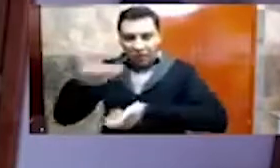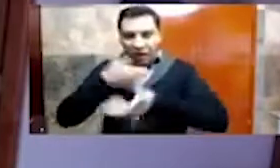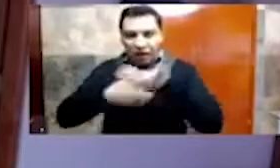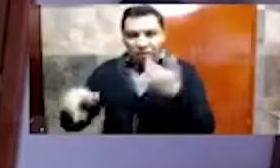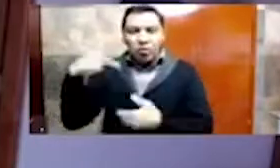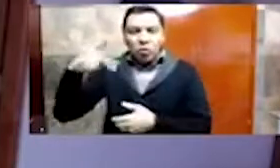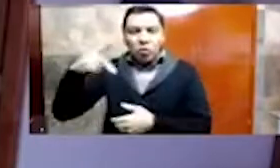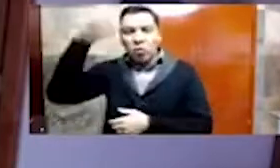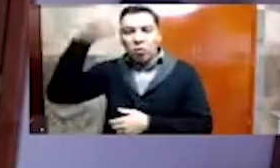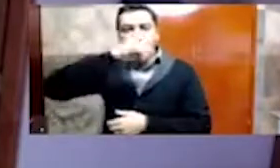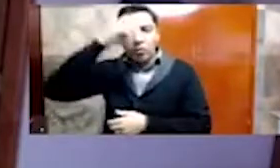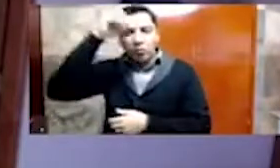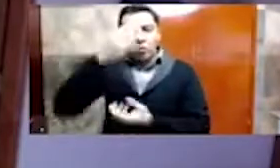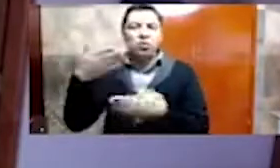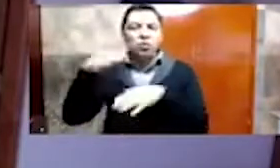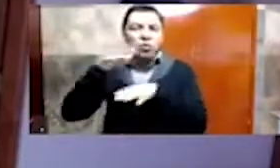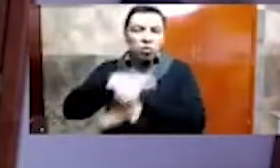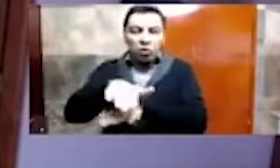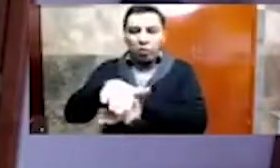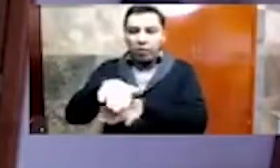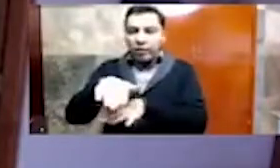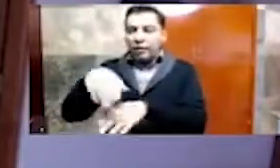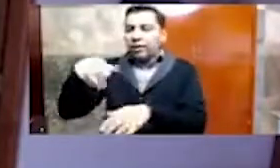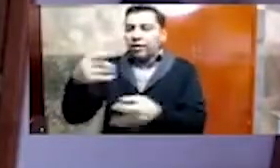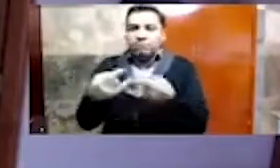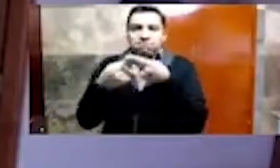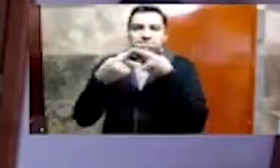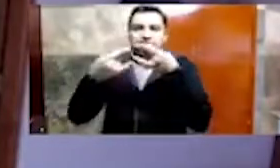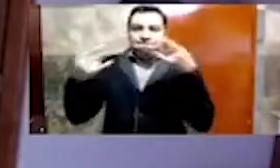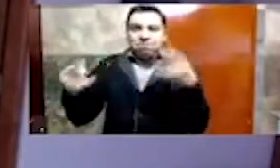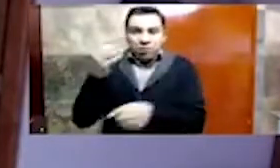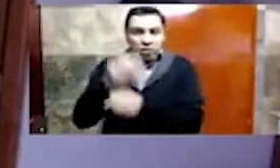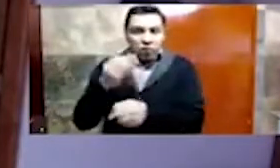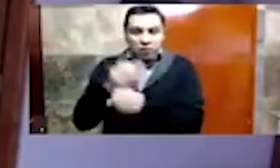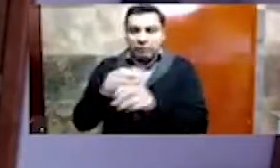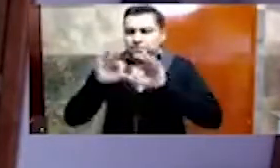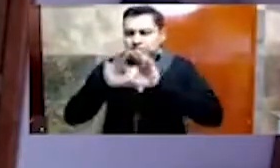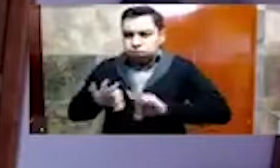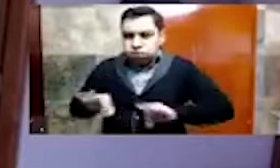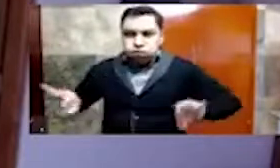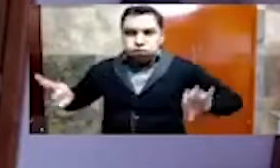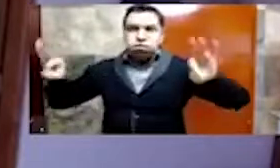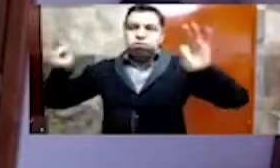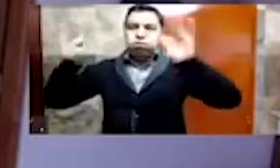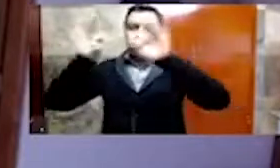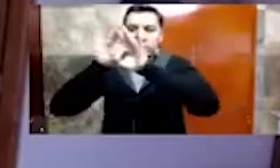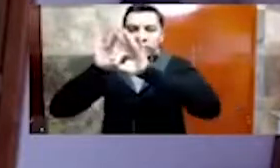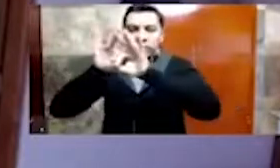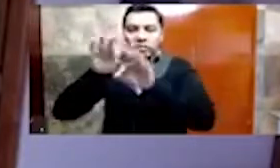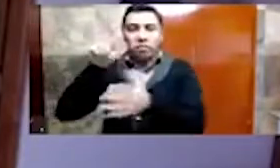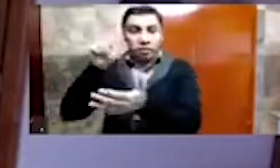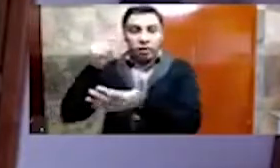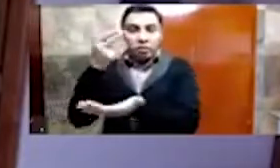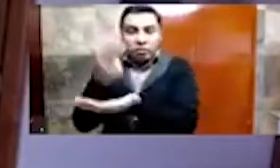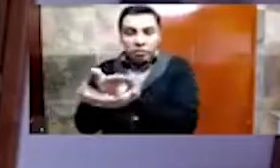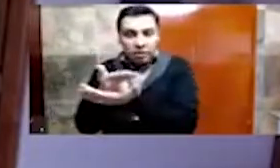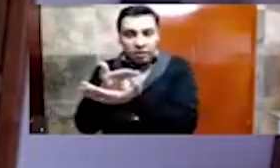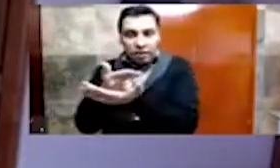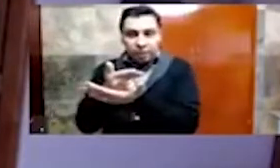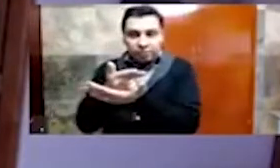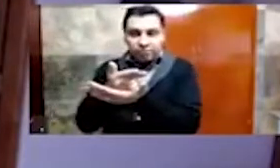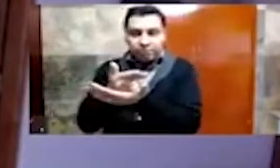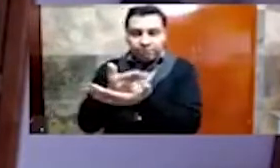sobre este momento histórico crucial que ha dado tanto de que hablar, que ha concitado tantos y tan buenos